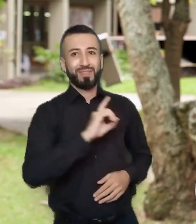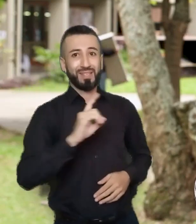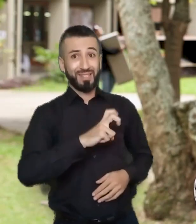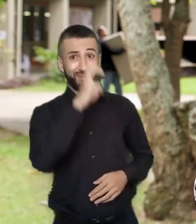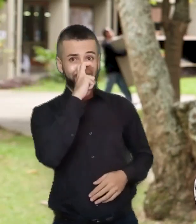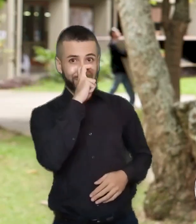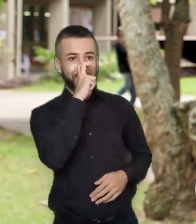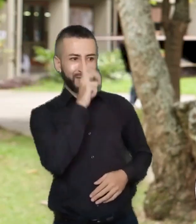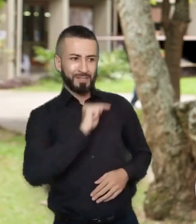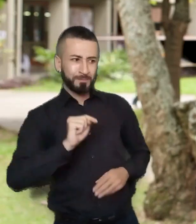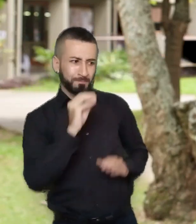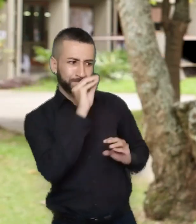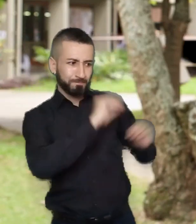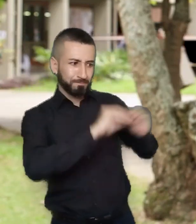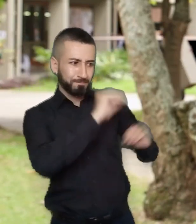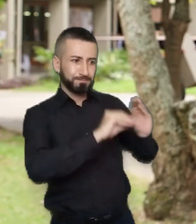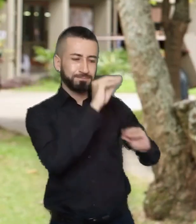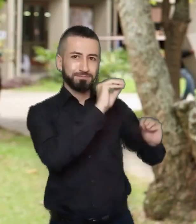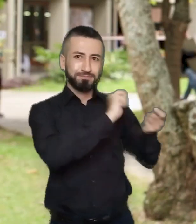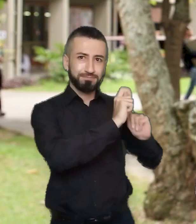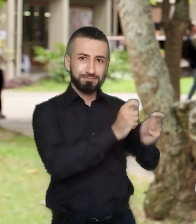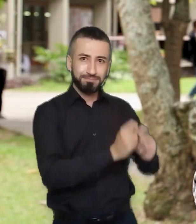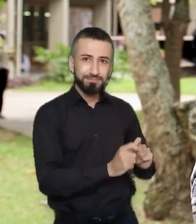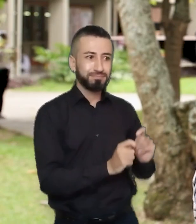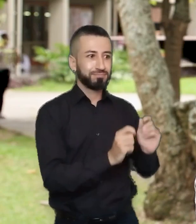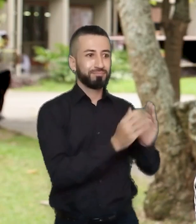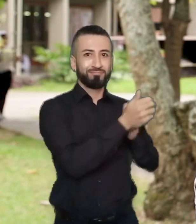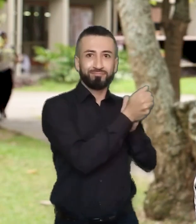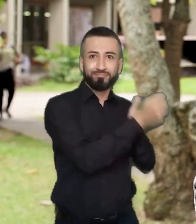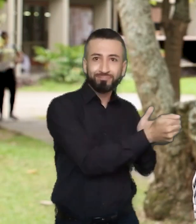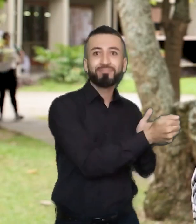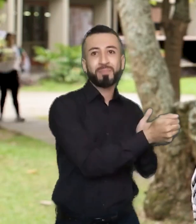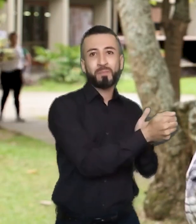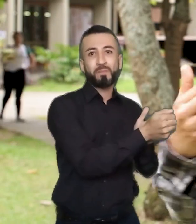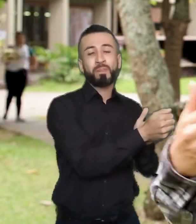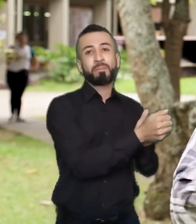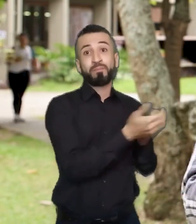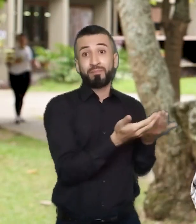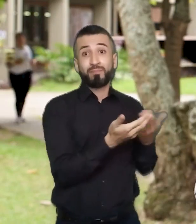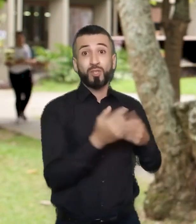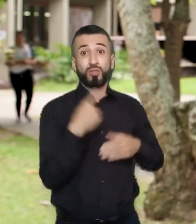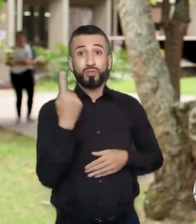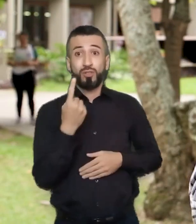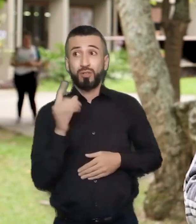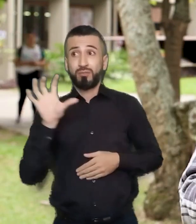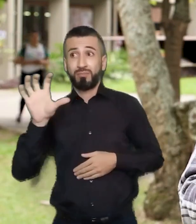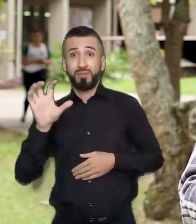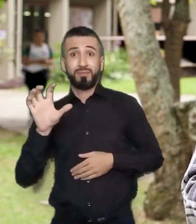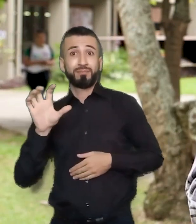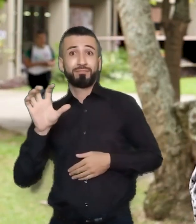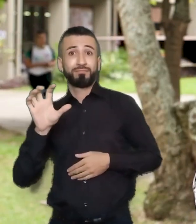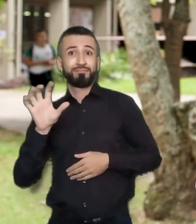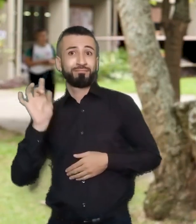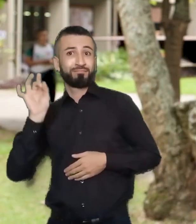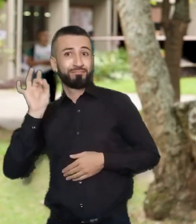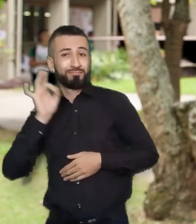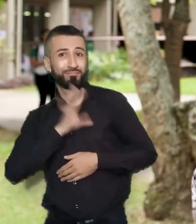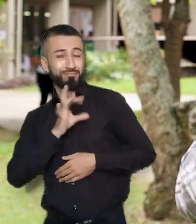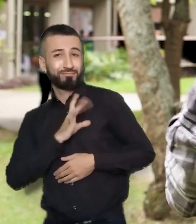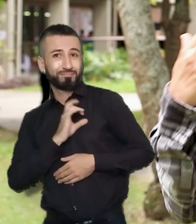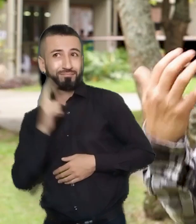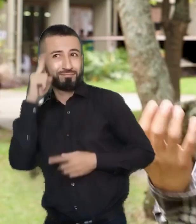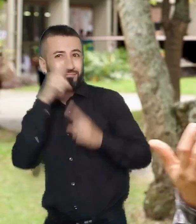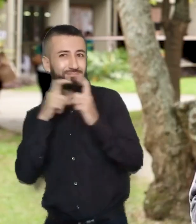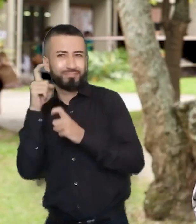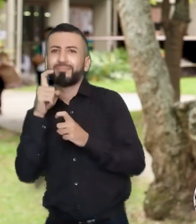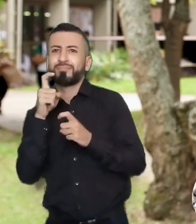no solamente es un interrogante para los chilenos, sino también para una región que luego de procesos electorales que llevaron al triunfo de Petro en